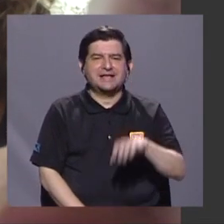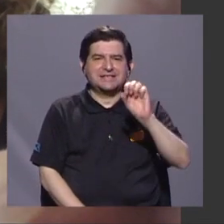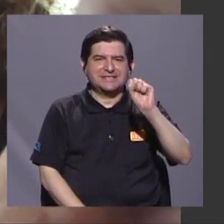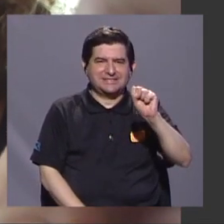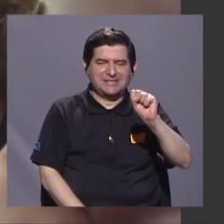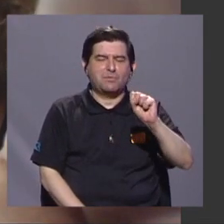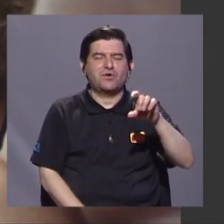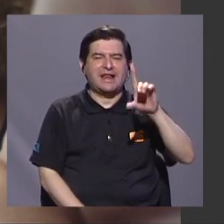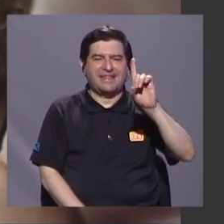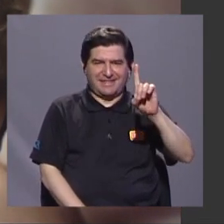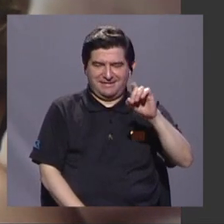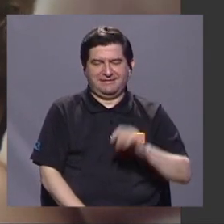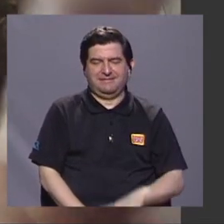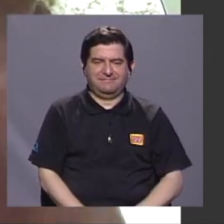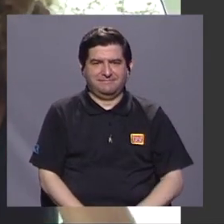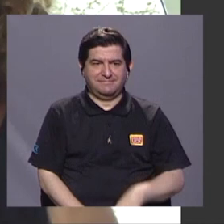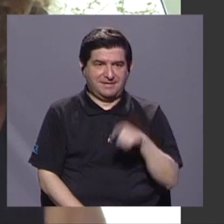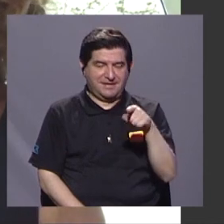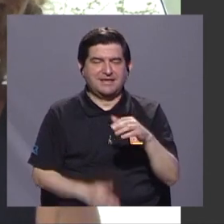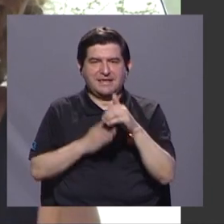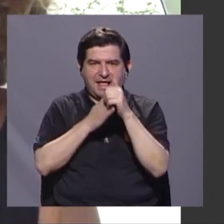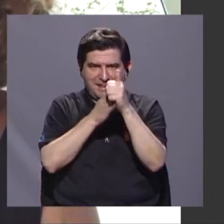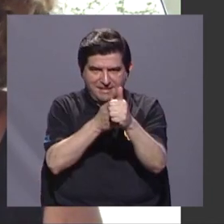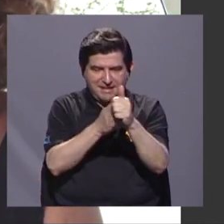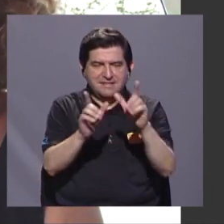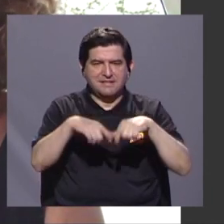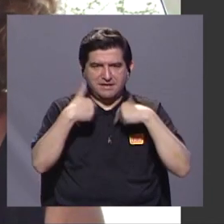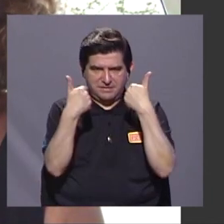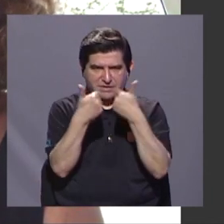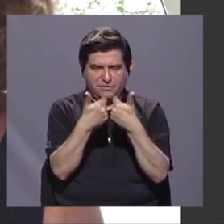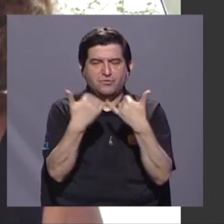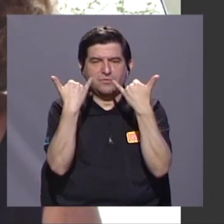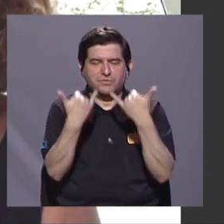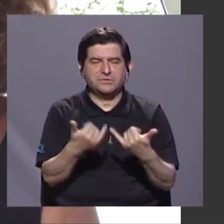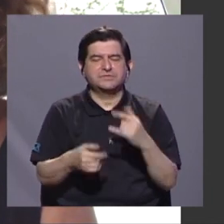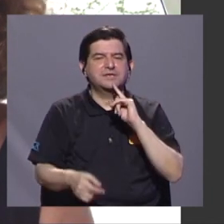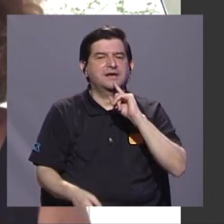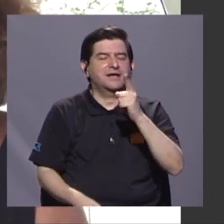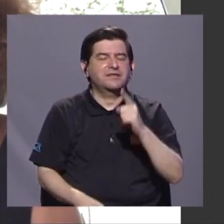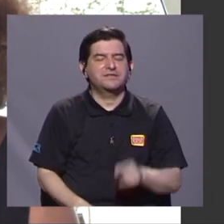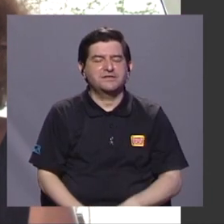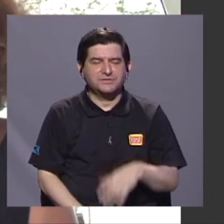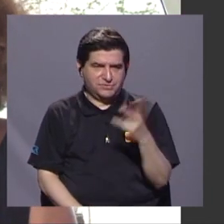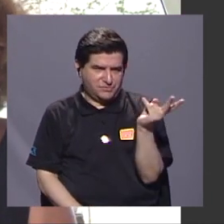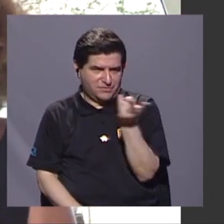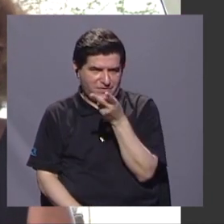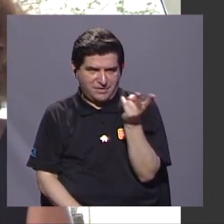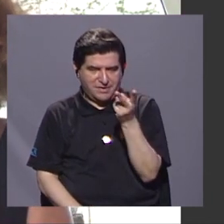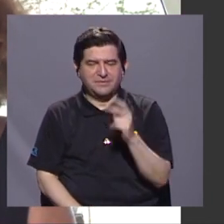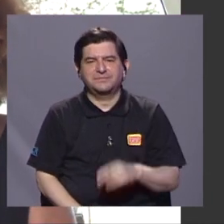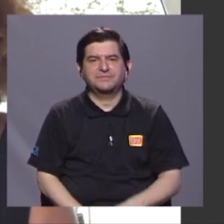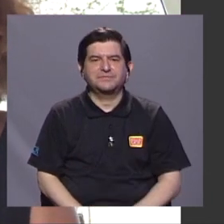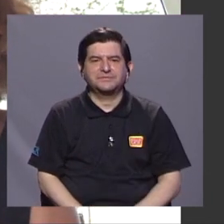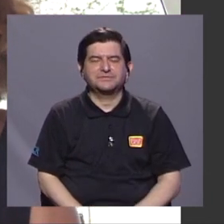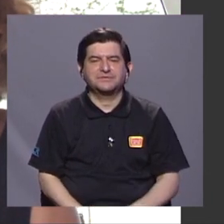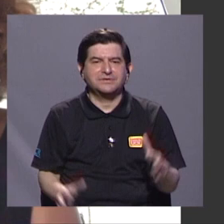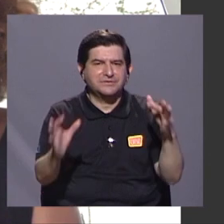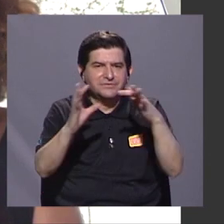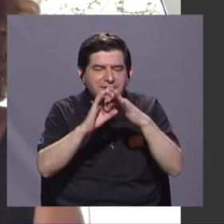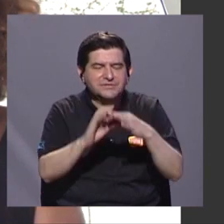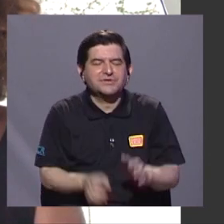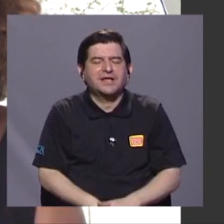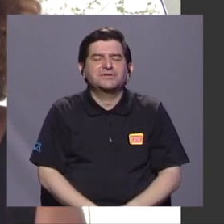Daniele, quien es líder de este grupo que ya han mencionado tanto Ronald como Inés sobre